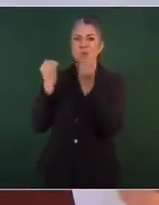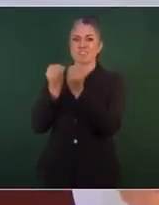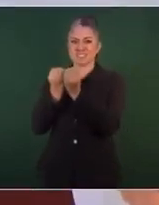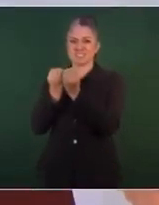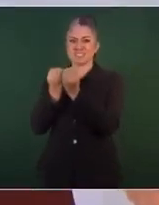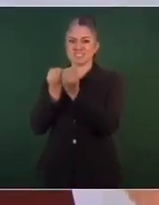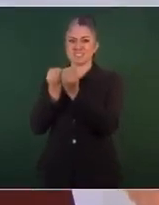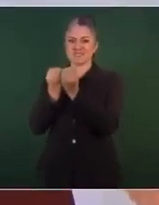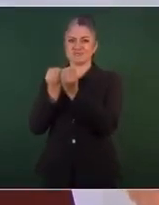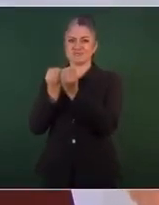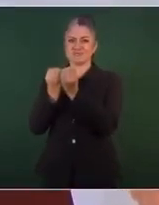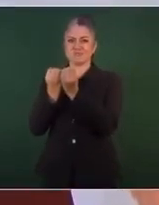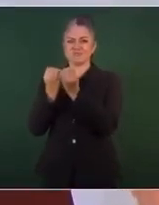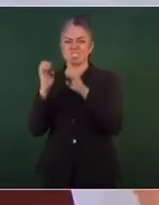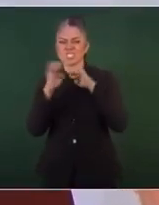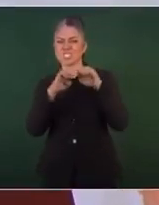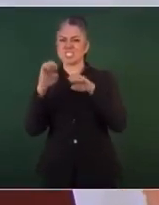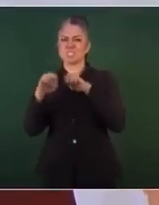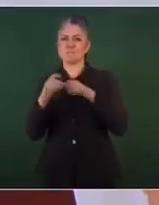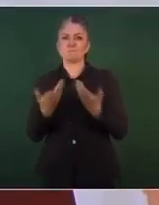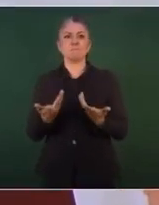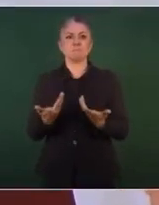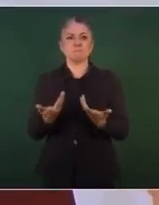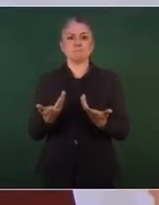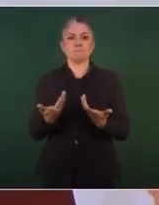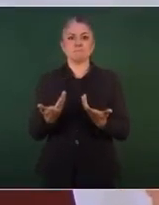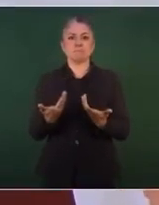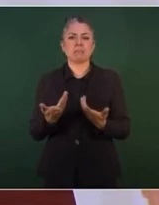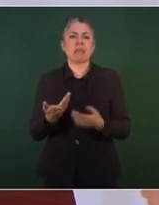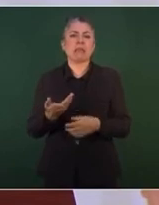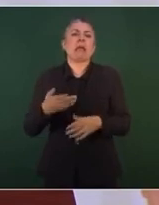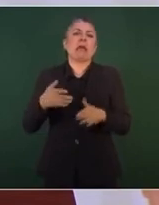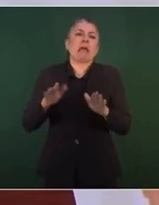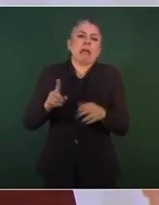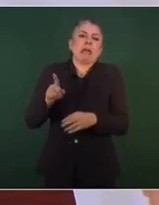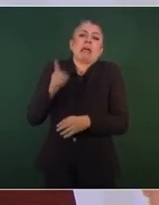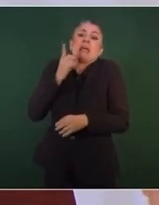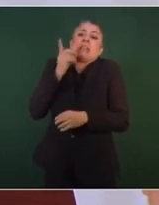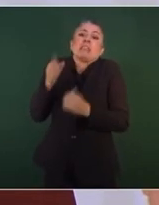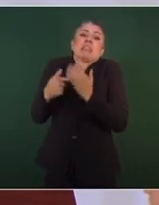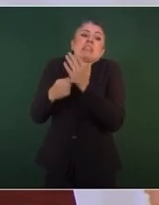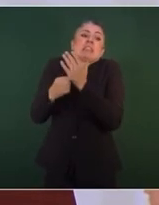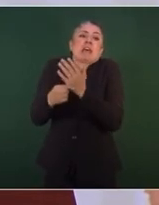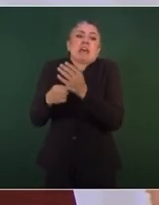supuestamente de defensa de derechos humanos.